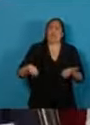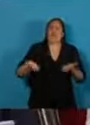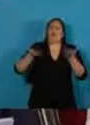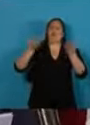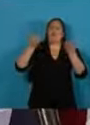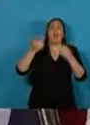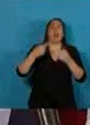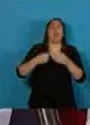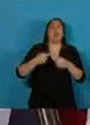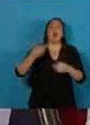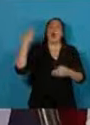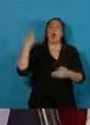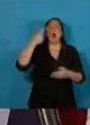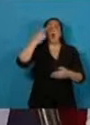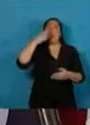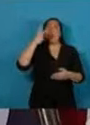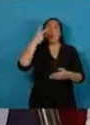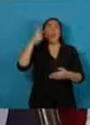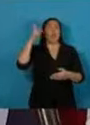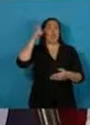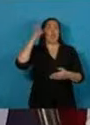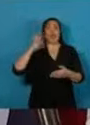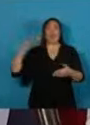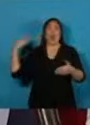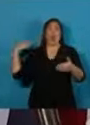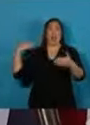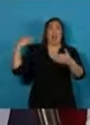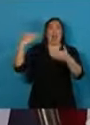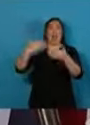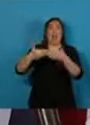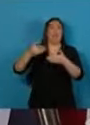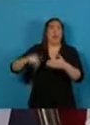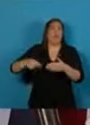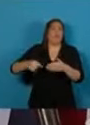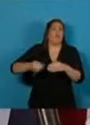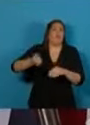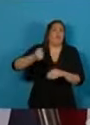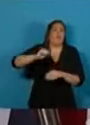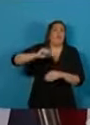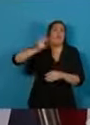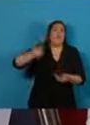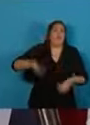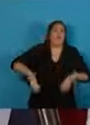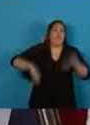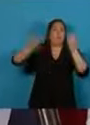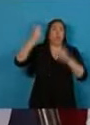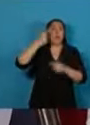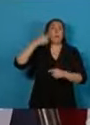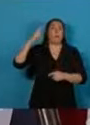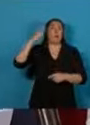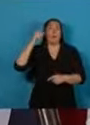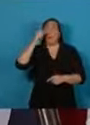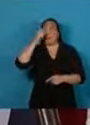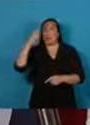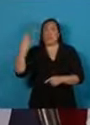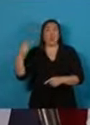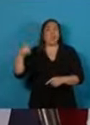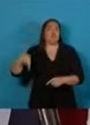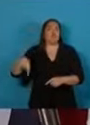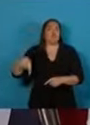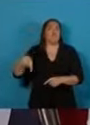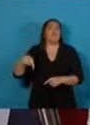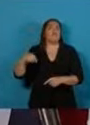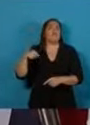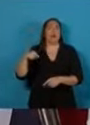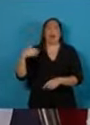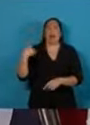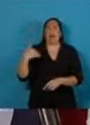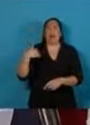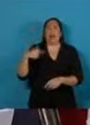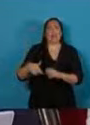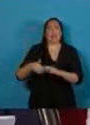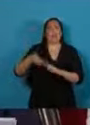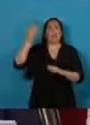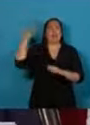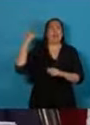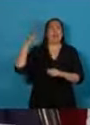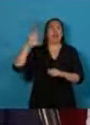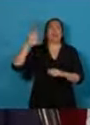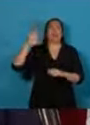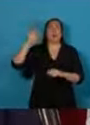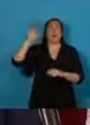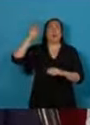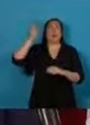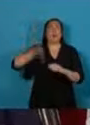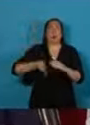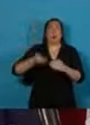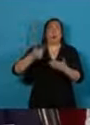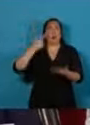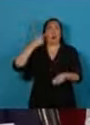de los últimos 28 años. Desde 1991 la Argentina no tenía una inflación superior al 50%.